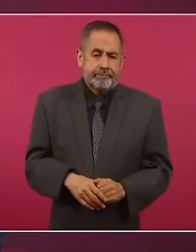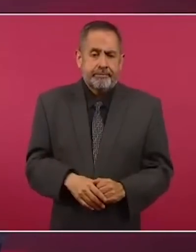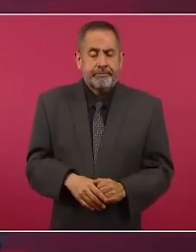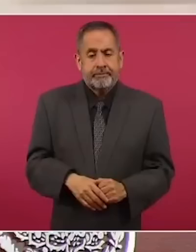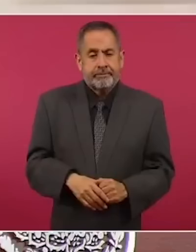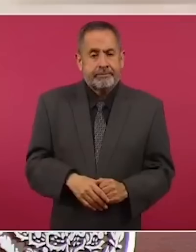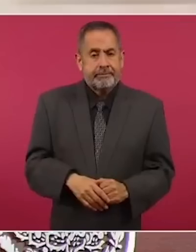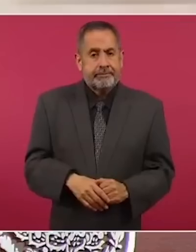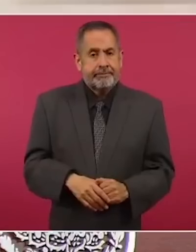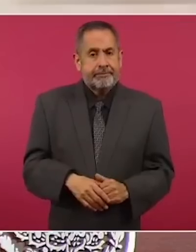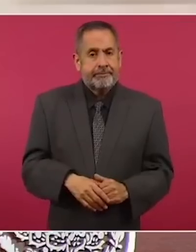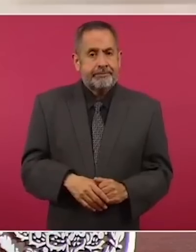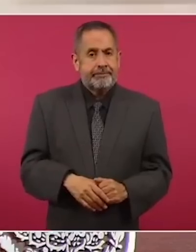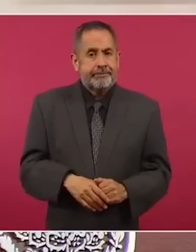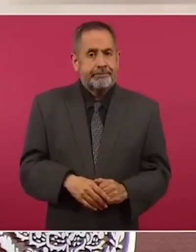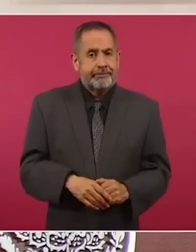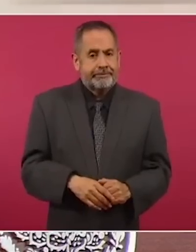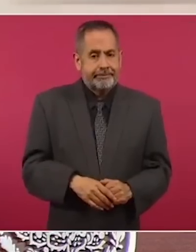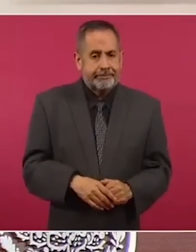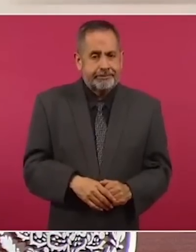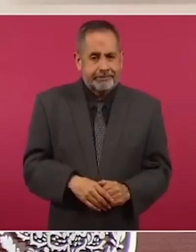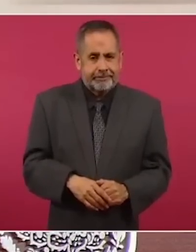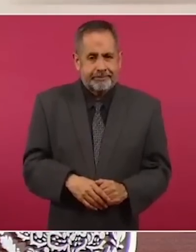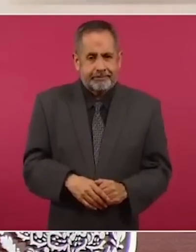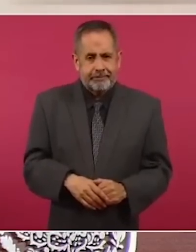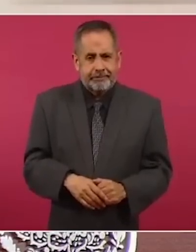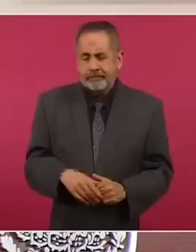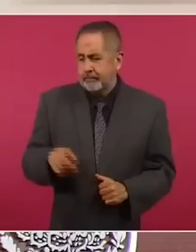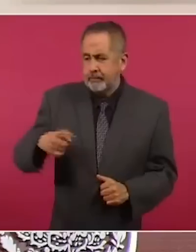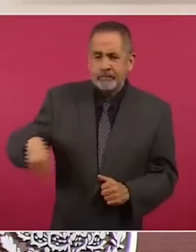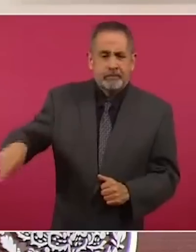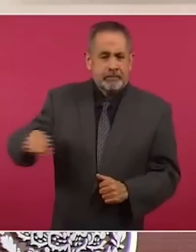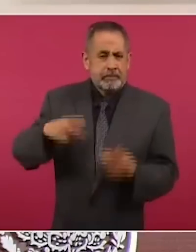existe mucha desesperación